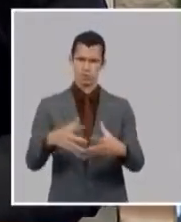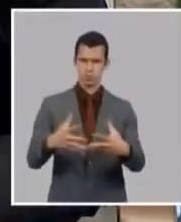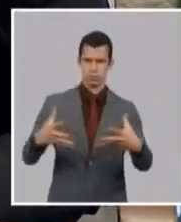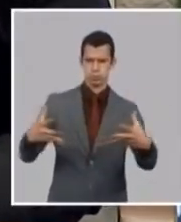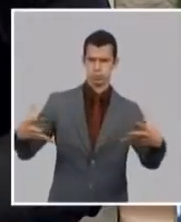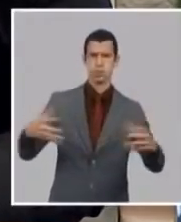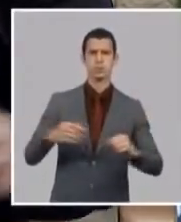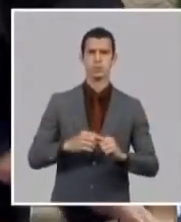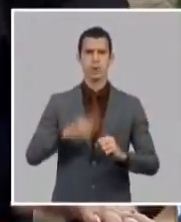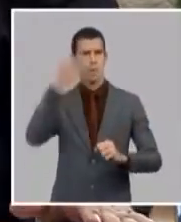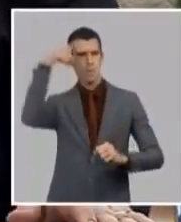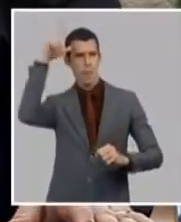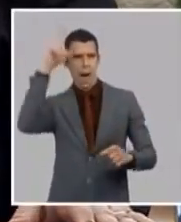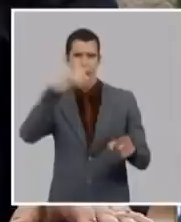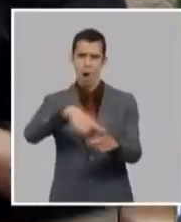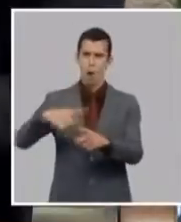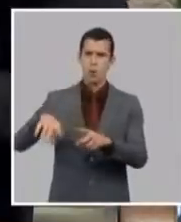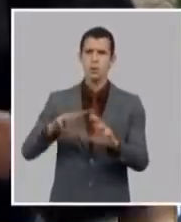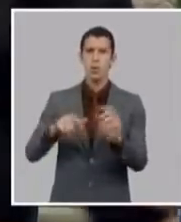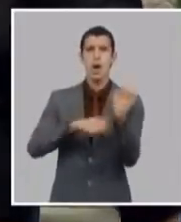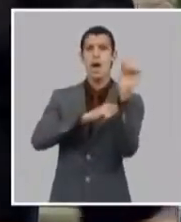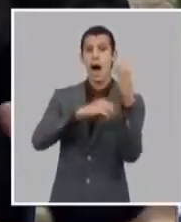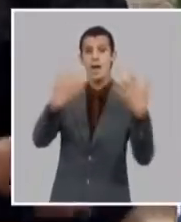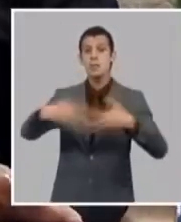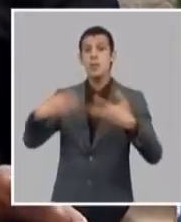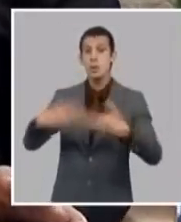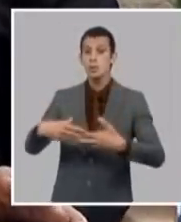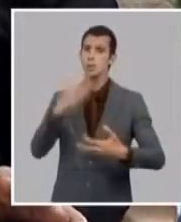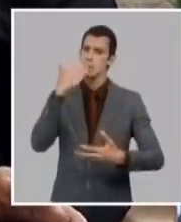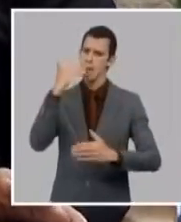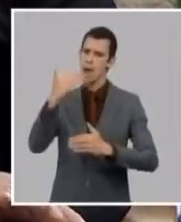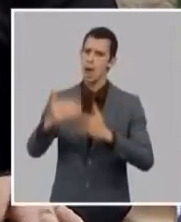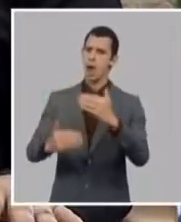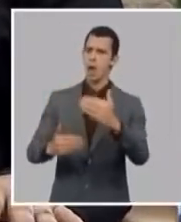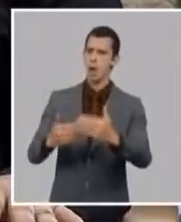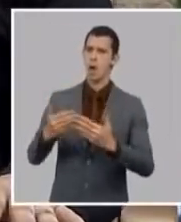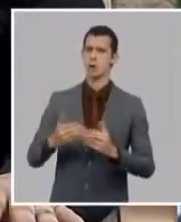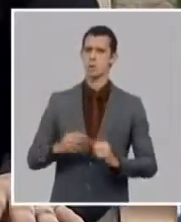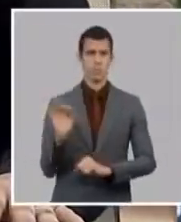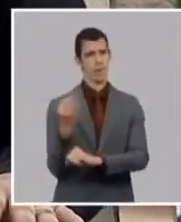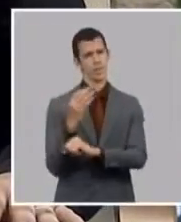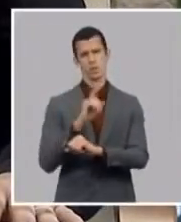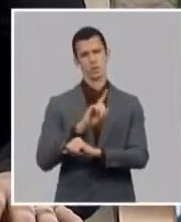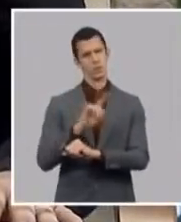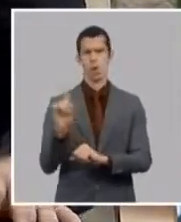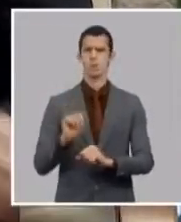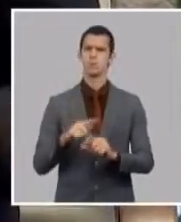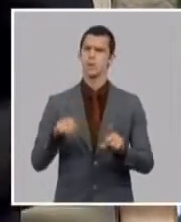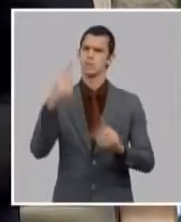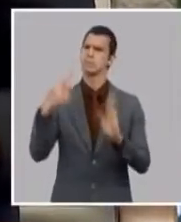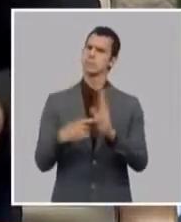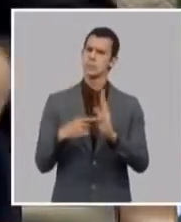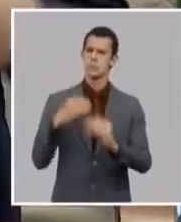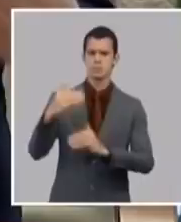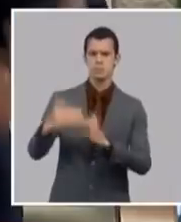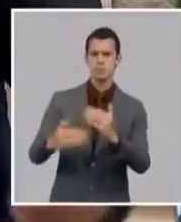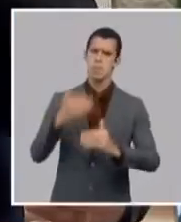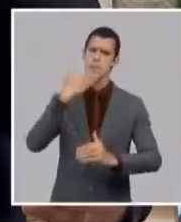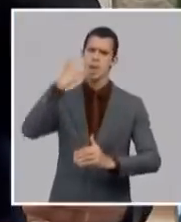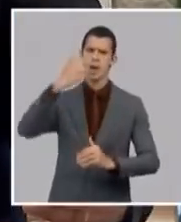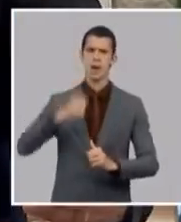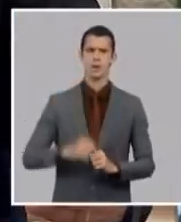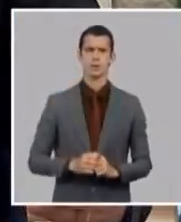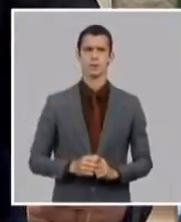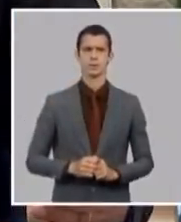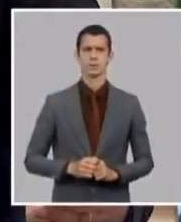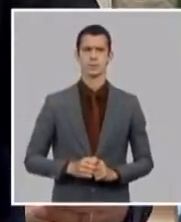incremento de la producción de carne que todavía muy lejos de satisfacer las necesidades pero incluso cómo se han